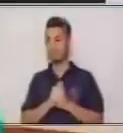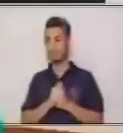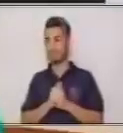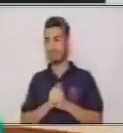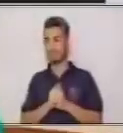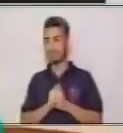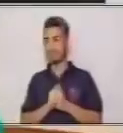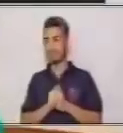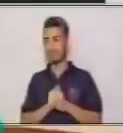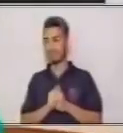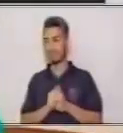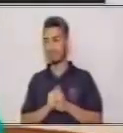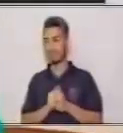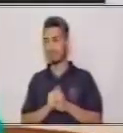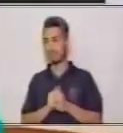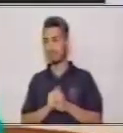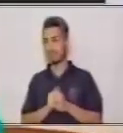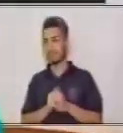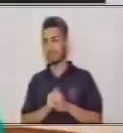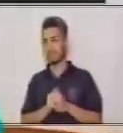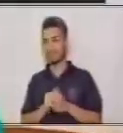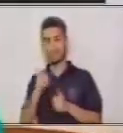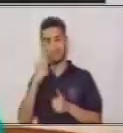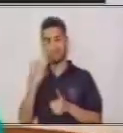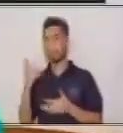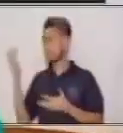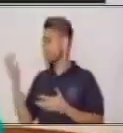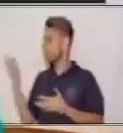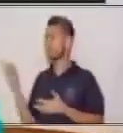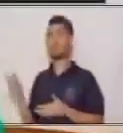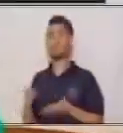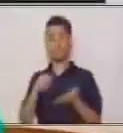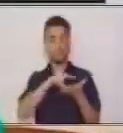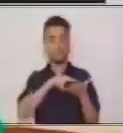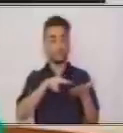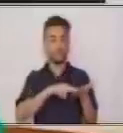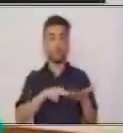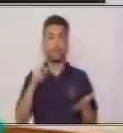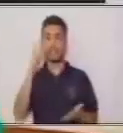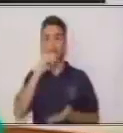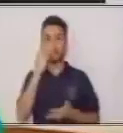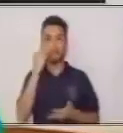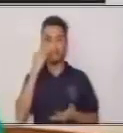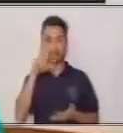entonces tenemos acá lo que es la lectura silenciosa.